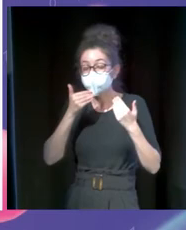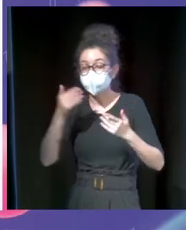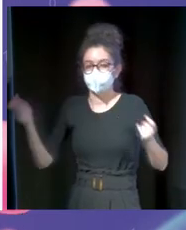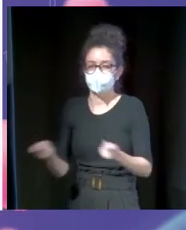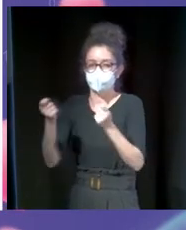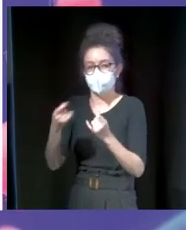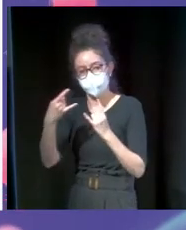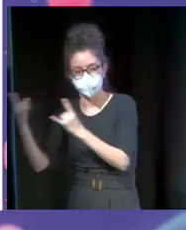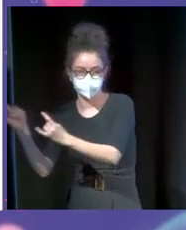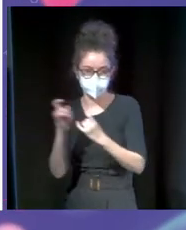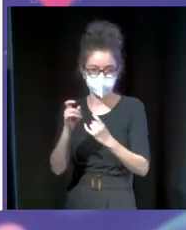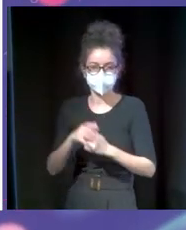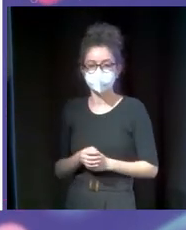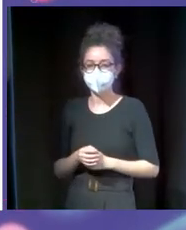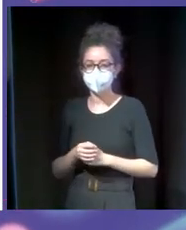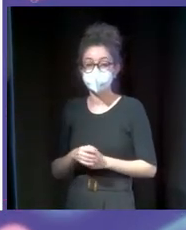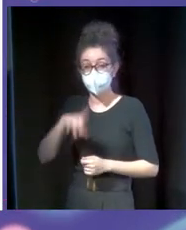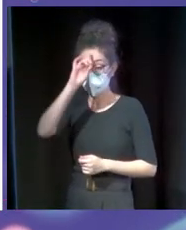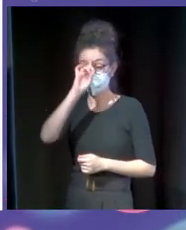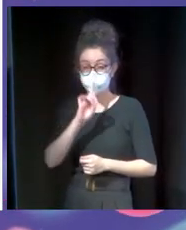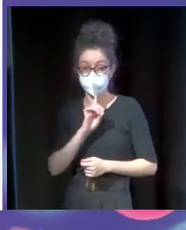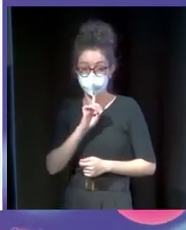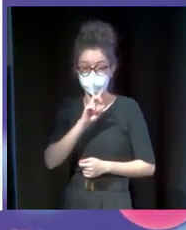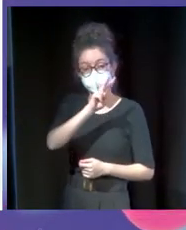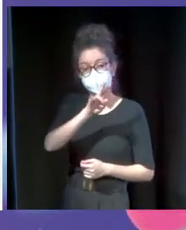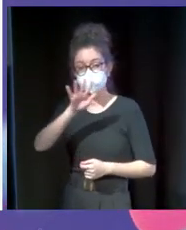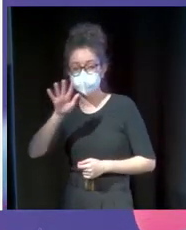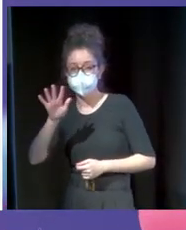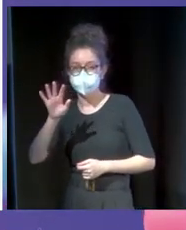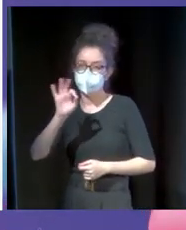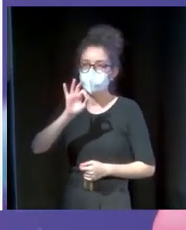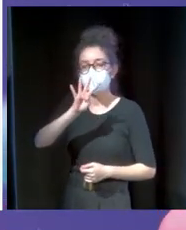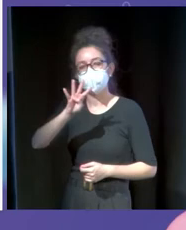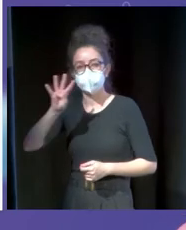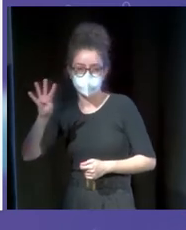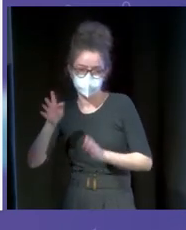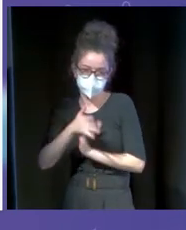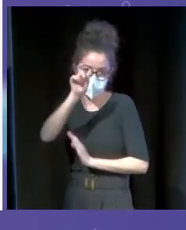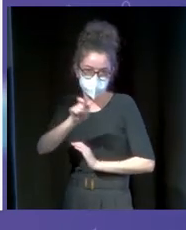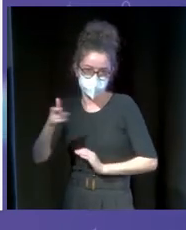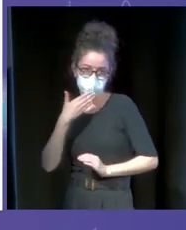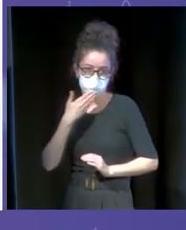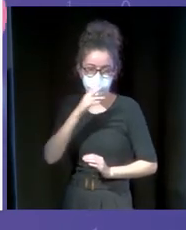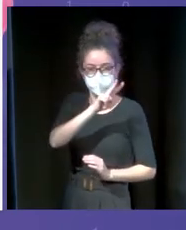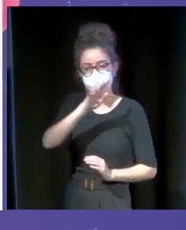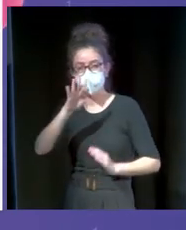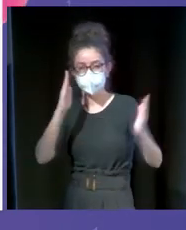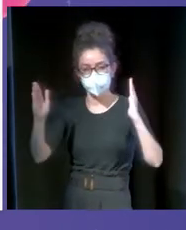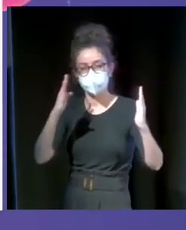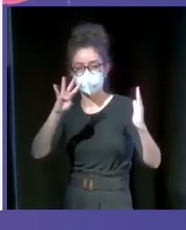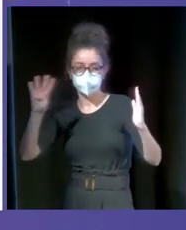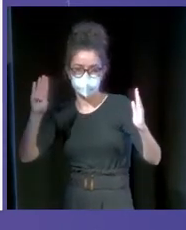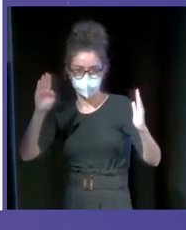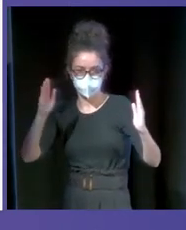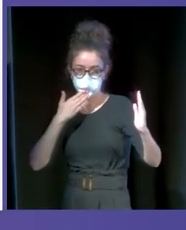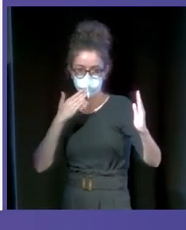El perfil, pues sabemos que tenemos un perfil entre 25 y 44 años. Lo mismo, pues nos hace buscar un contenido que sea afín a este